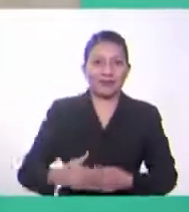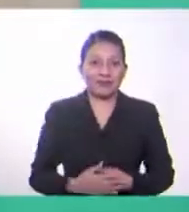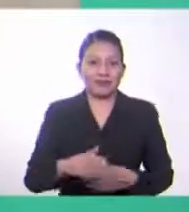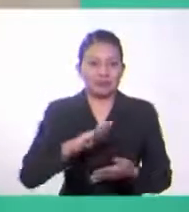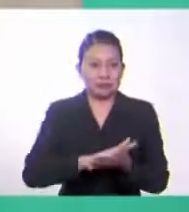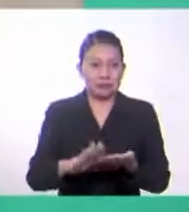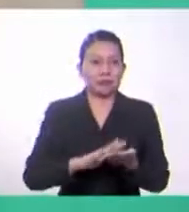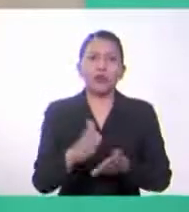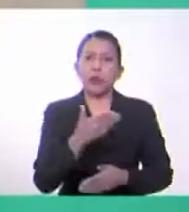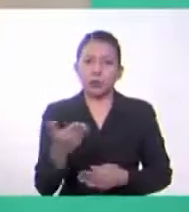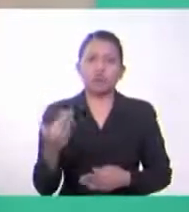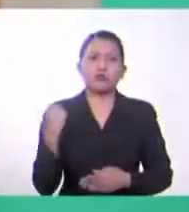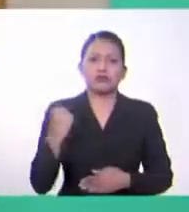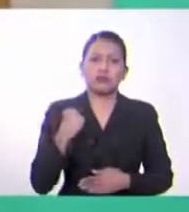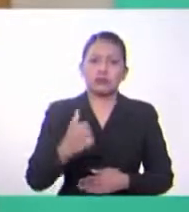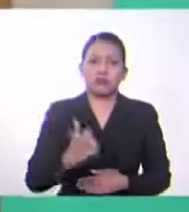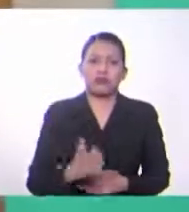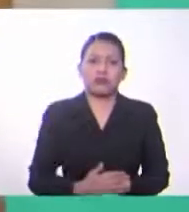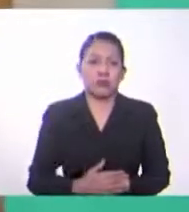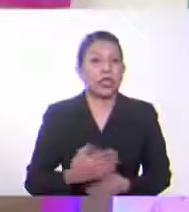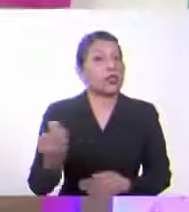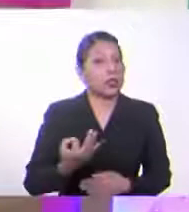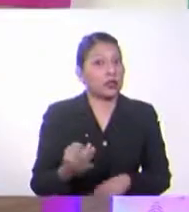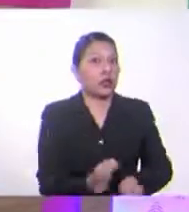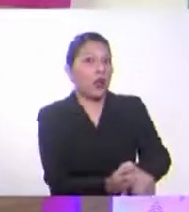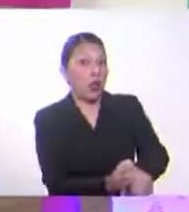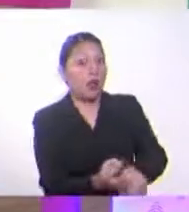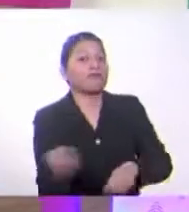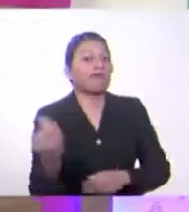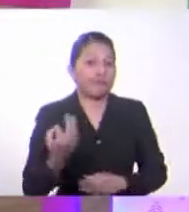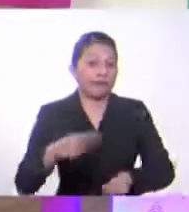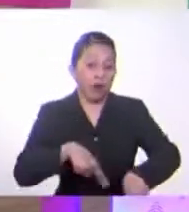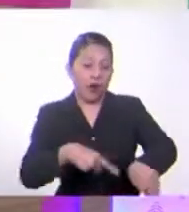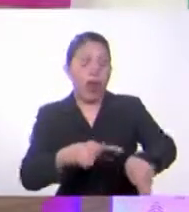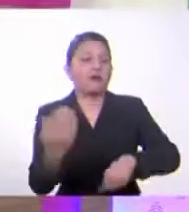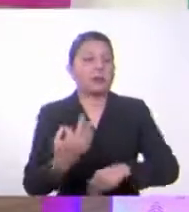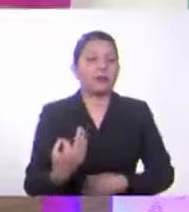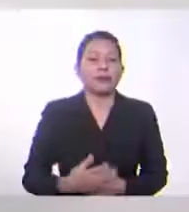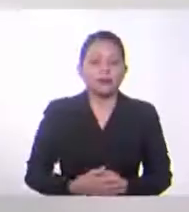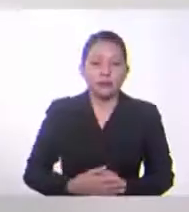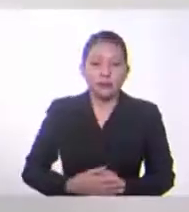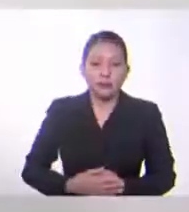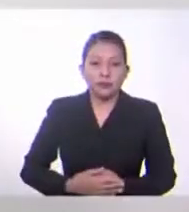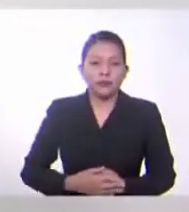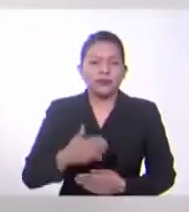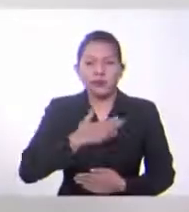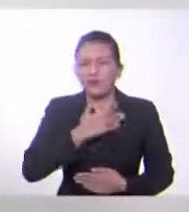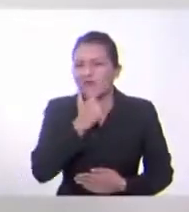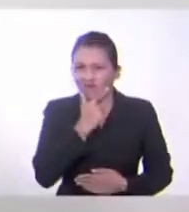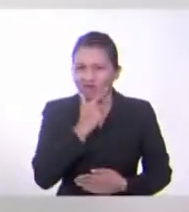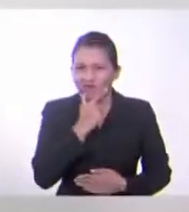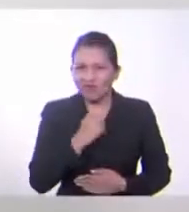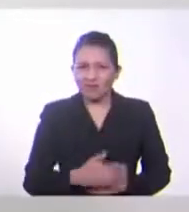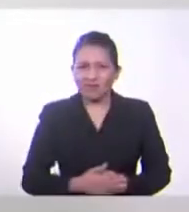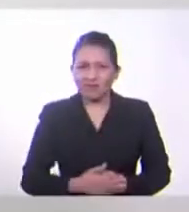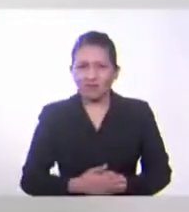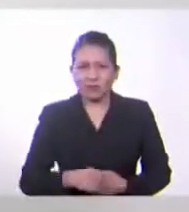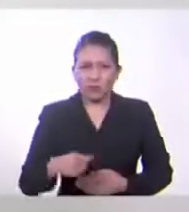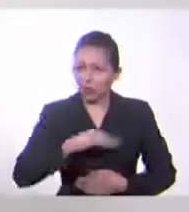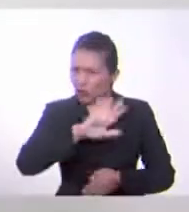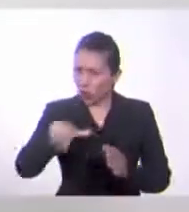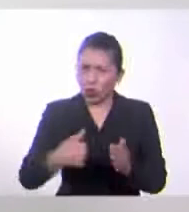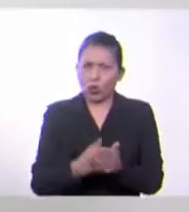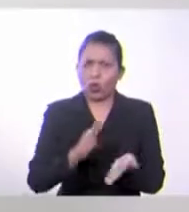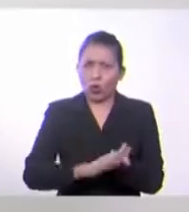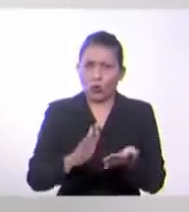importante la que hicimos. Así es. es muy necesario el reloj. Siempre hay que tener un reloj a la mano. Solo que yo tenía una duda. Todas compramos reloj.